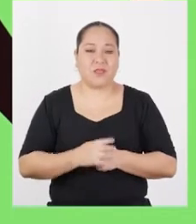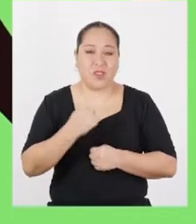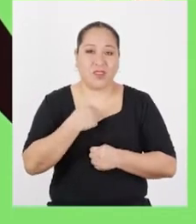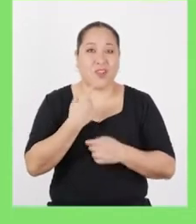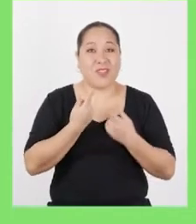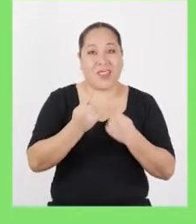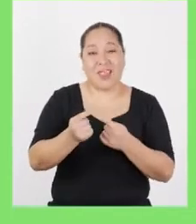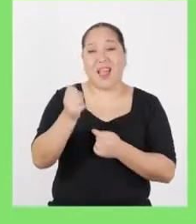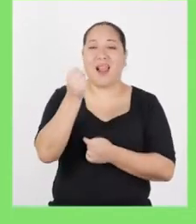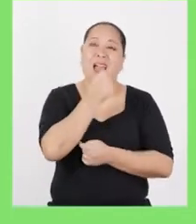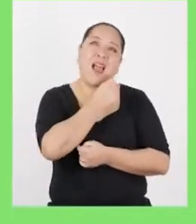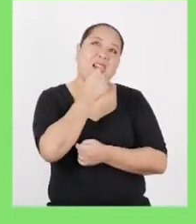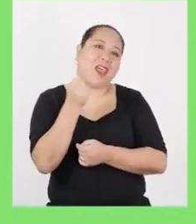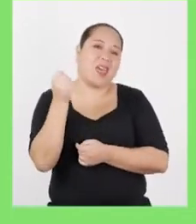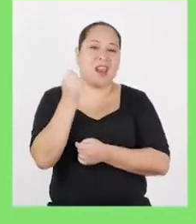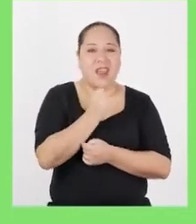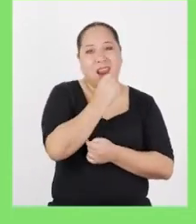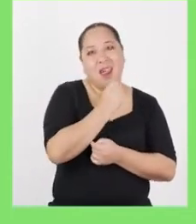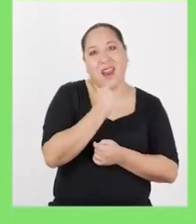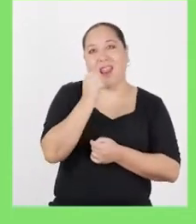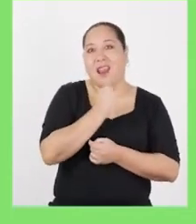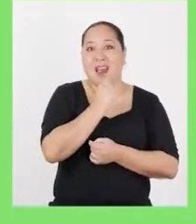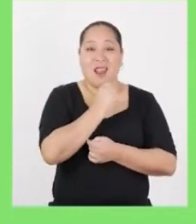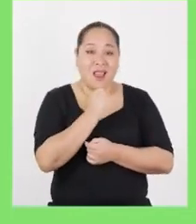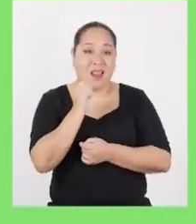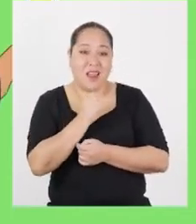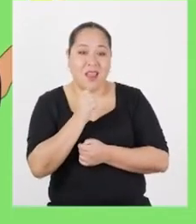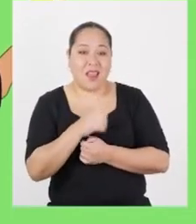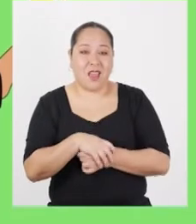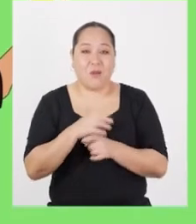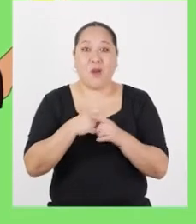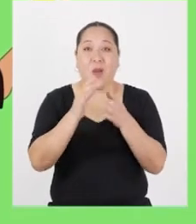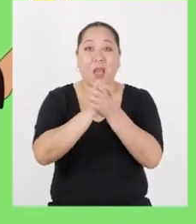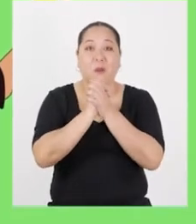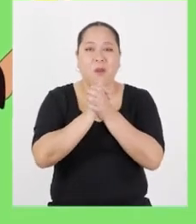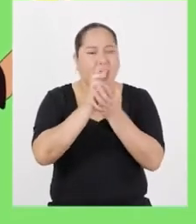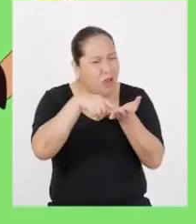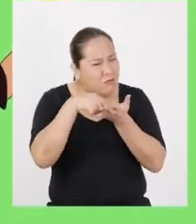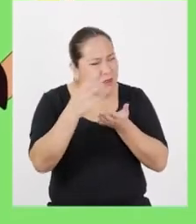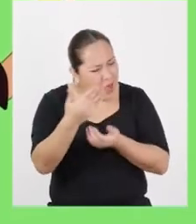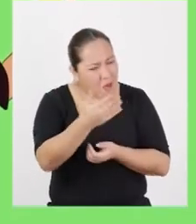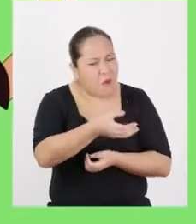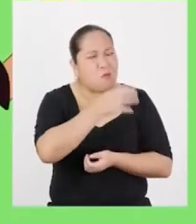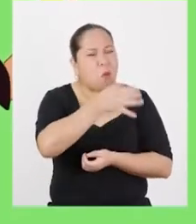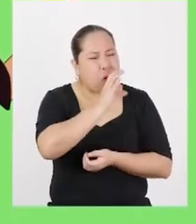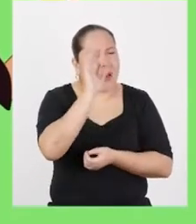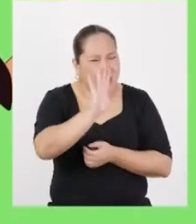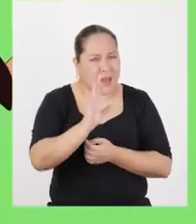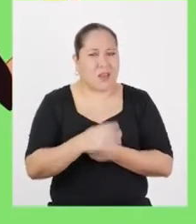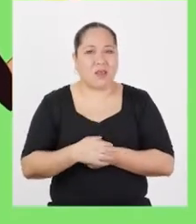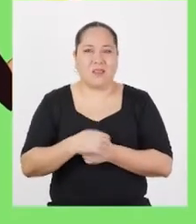Yo traté de seguir como si nada, cantando la canción que estaban tocando. Pero mi amiga me insistió para que tomara.